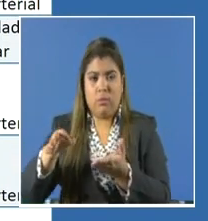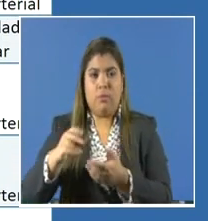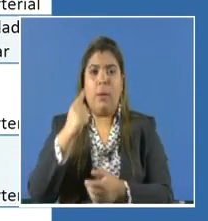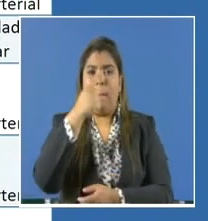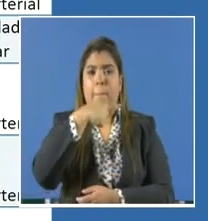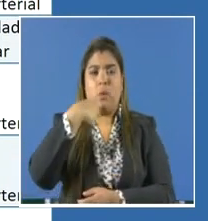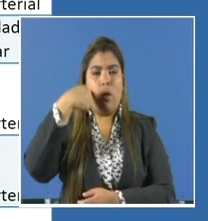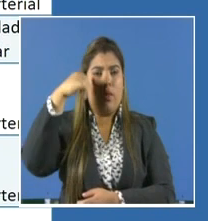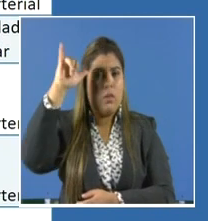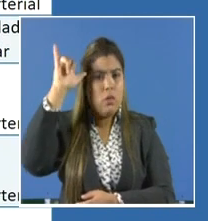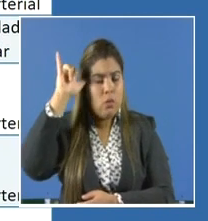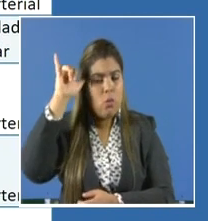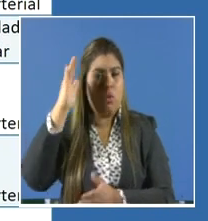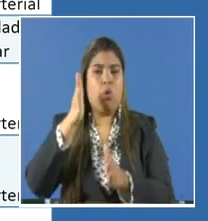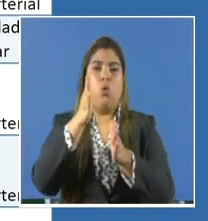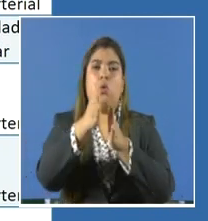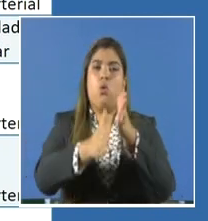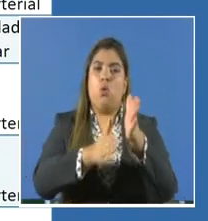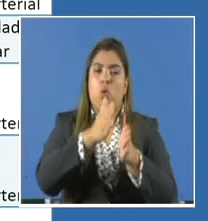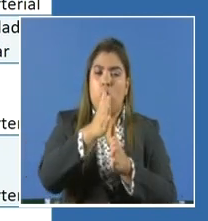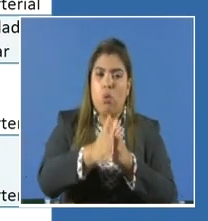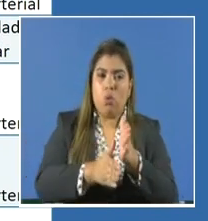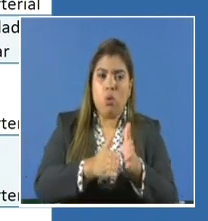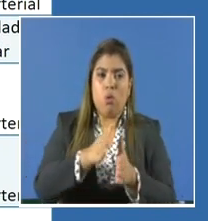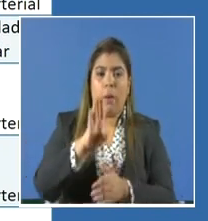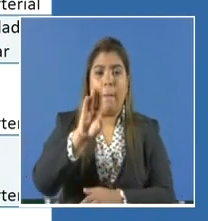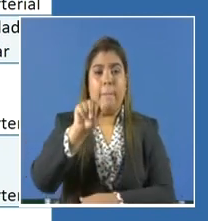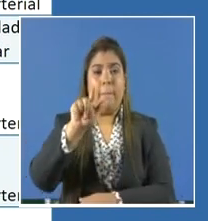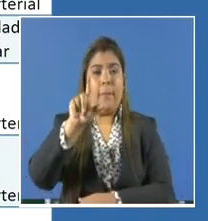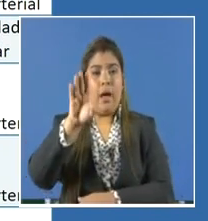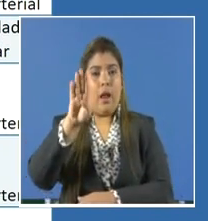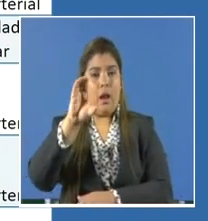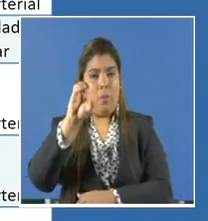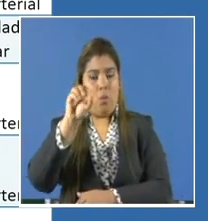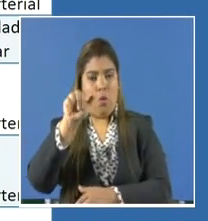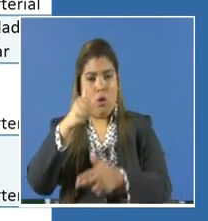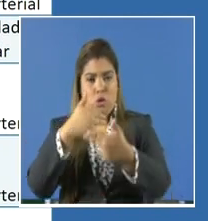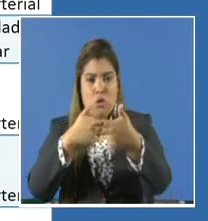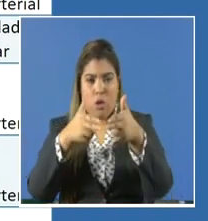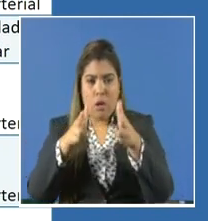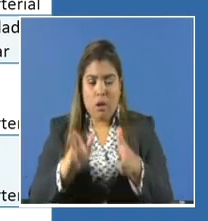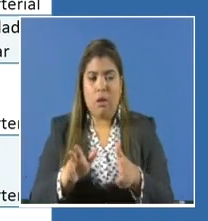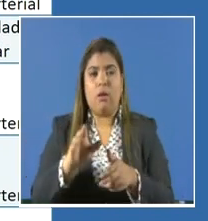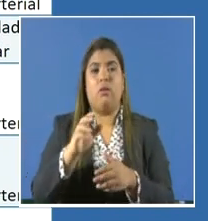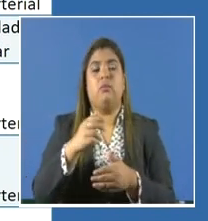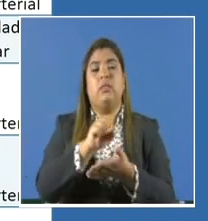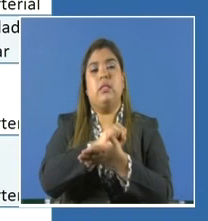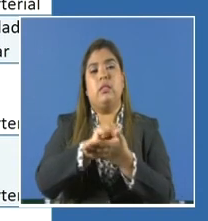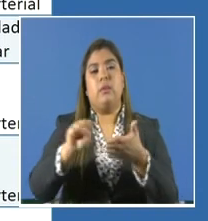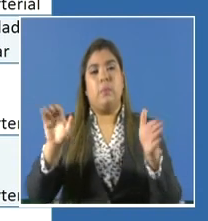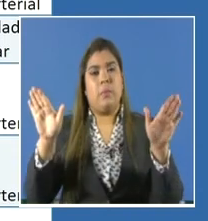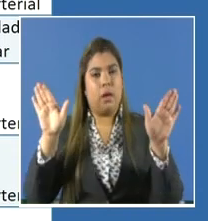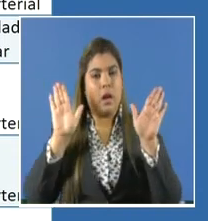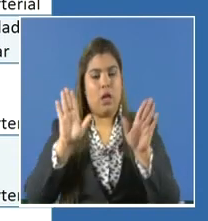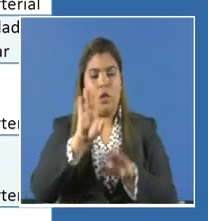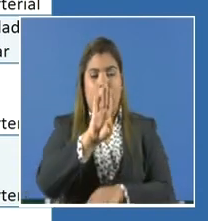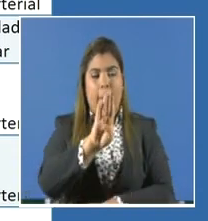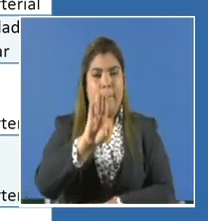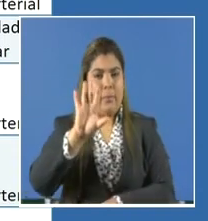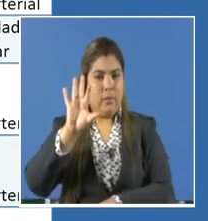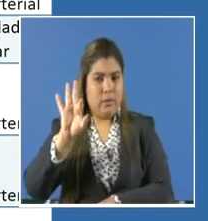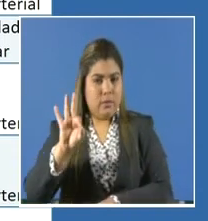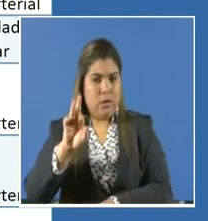de Bocas del Toro, Cristóbal Colón, Barrio Balboa en Chorrera, Arnulfo Arias, San Miguelito, Belisario